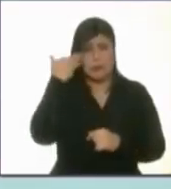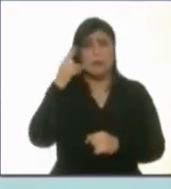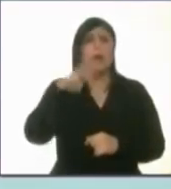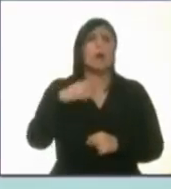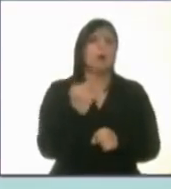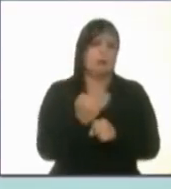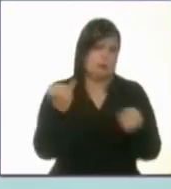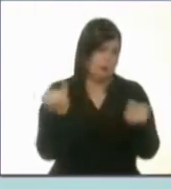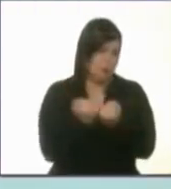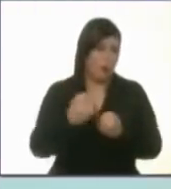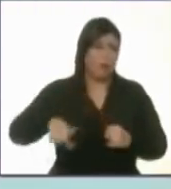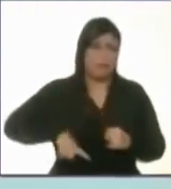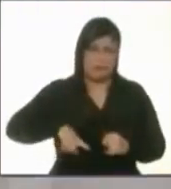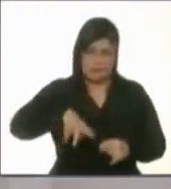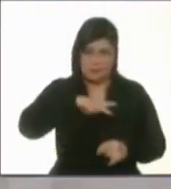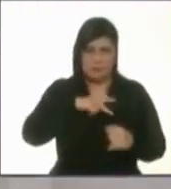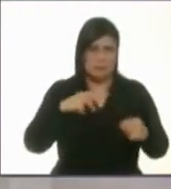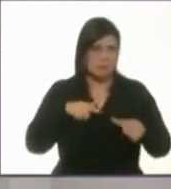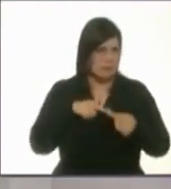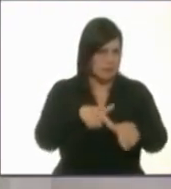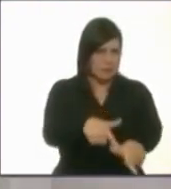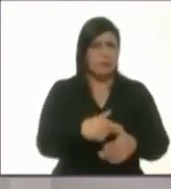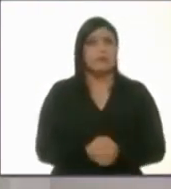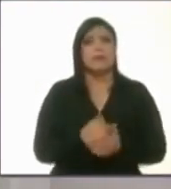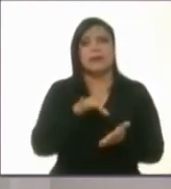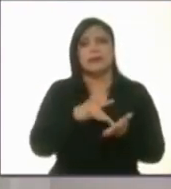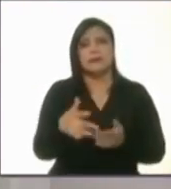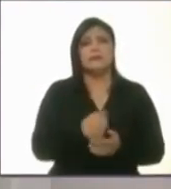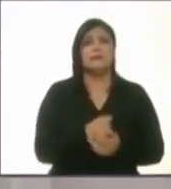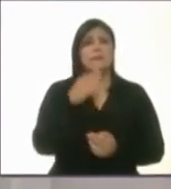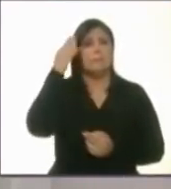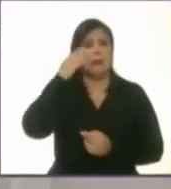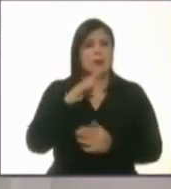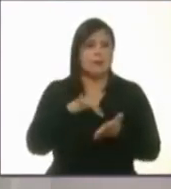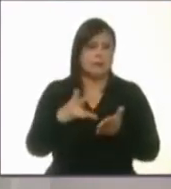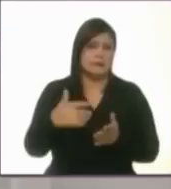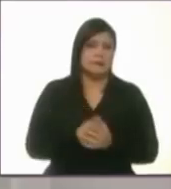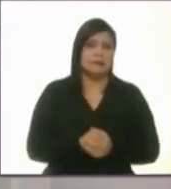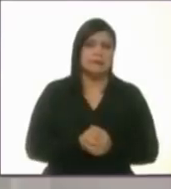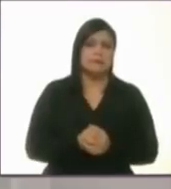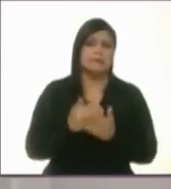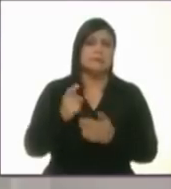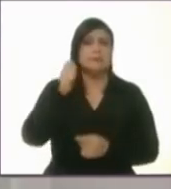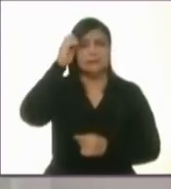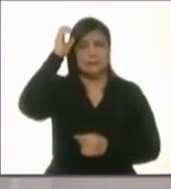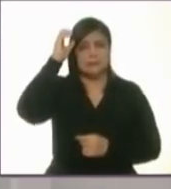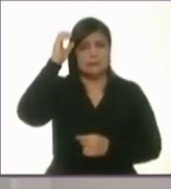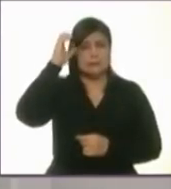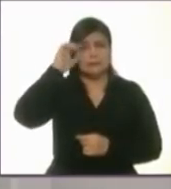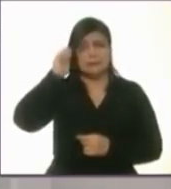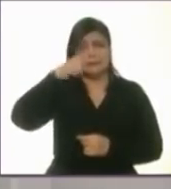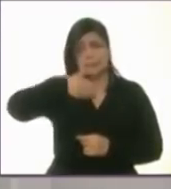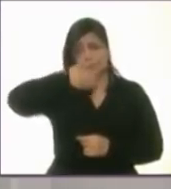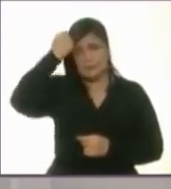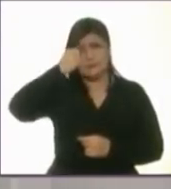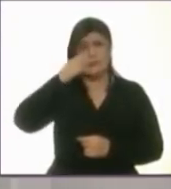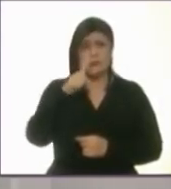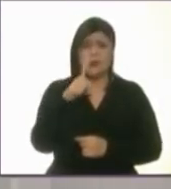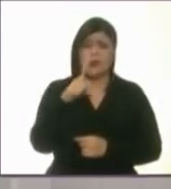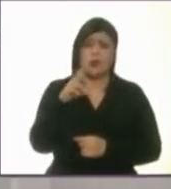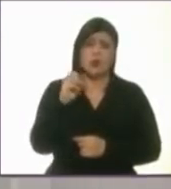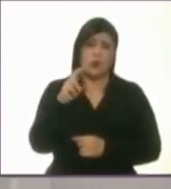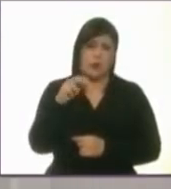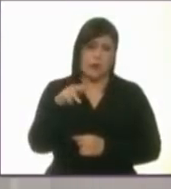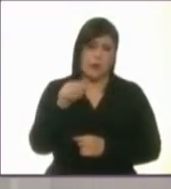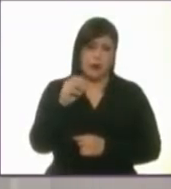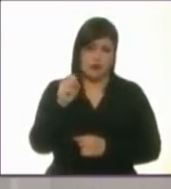gobierno. Gracias. Gracias candidata Barrales y la candidata Lorena Osornio, candidata